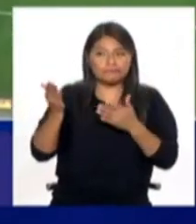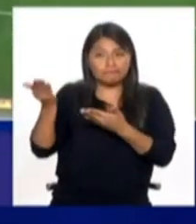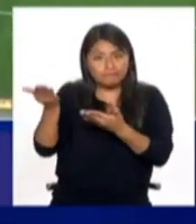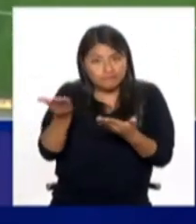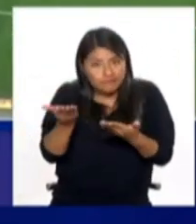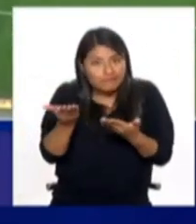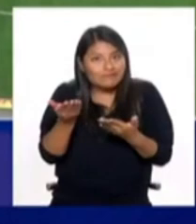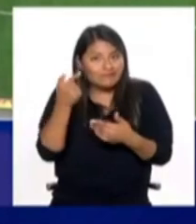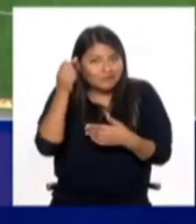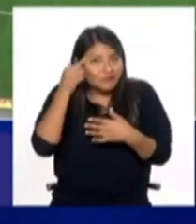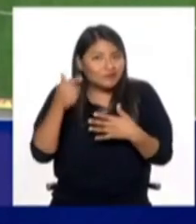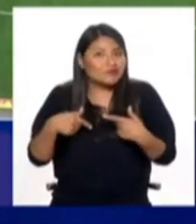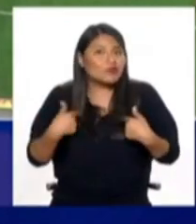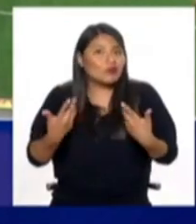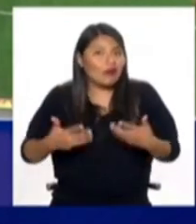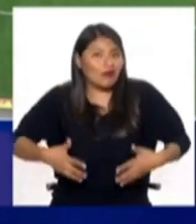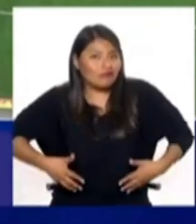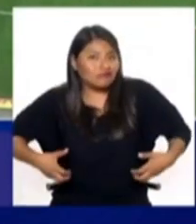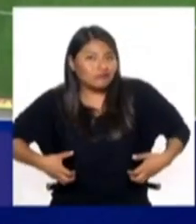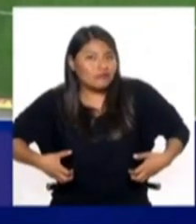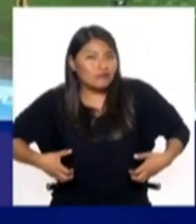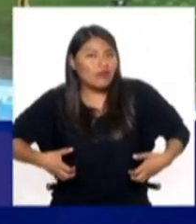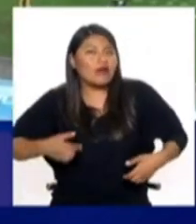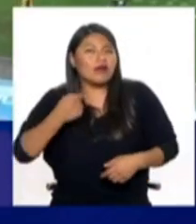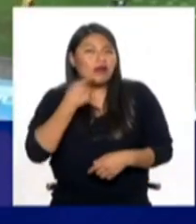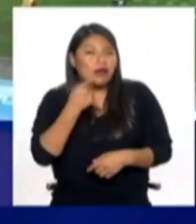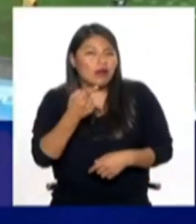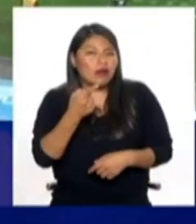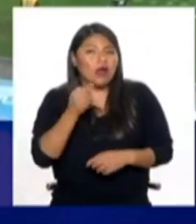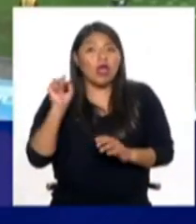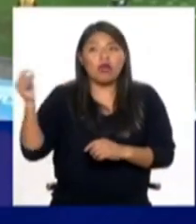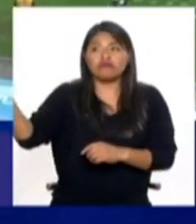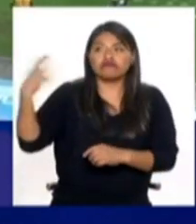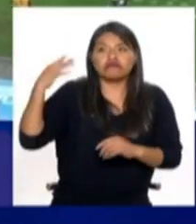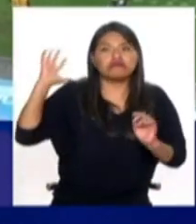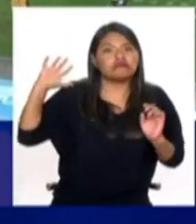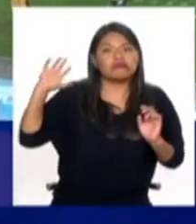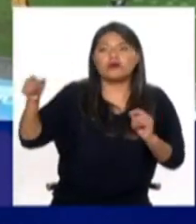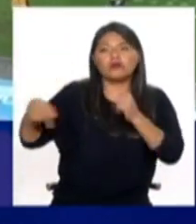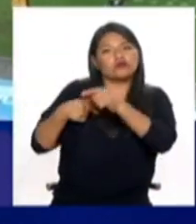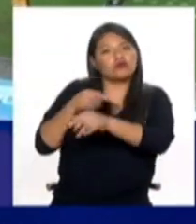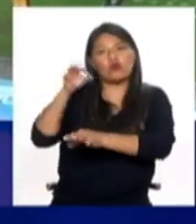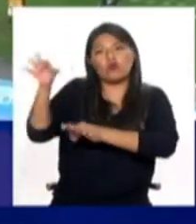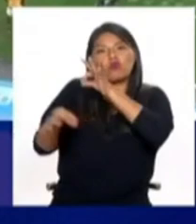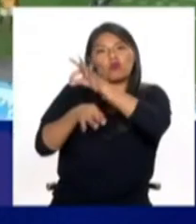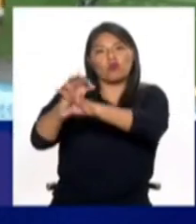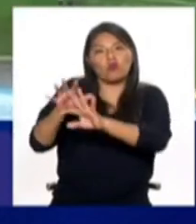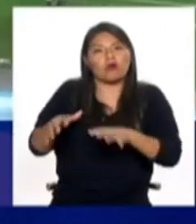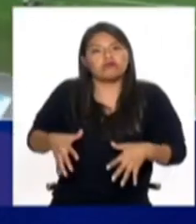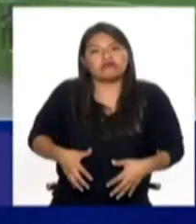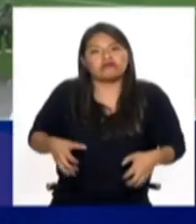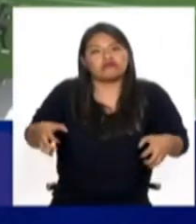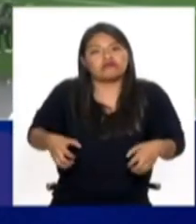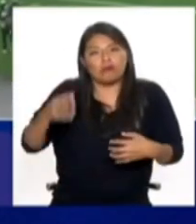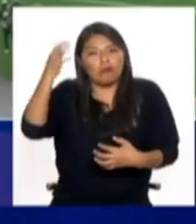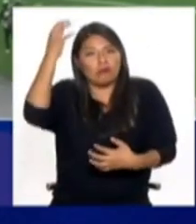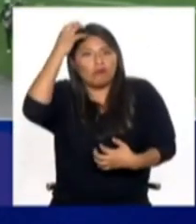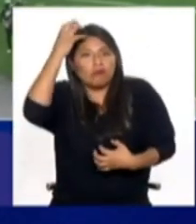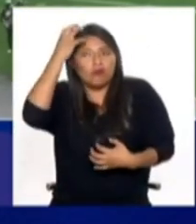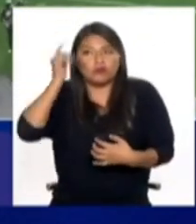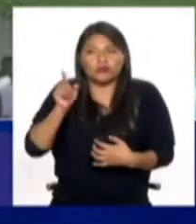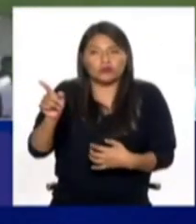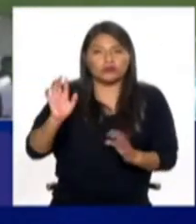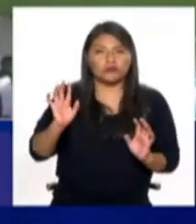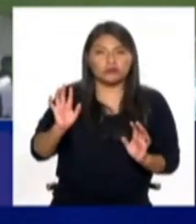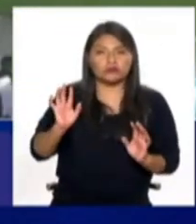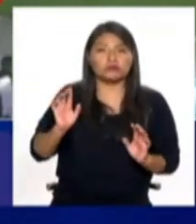que argumentas es que como me insultó, yo le dije mono. Es decir, me insulta, que está mal,